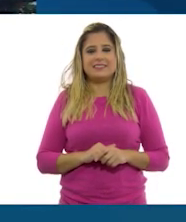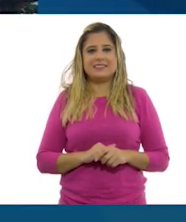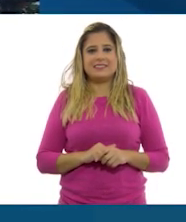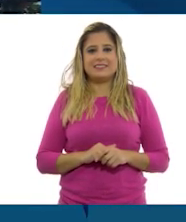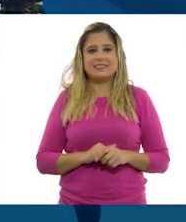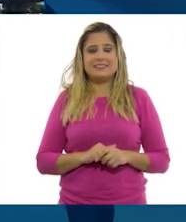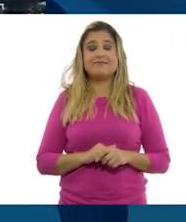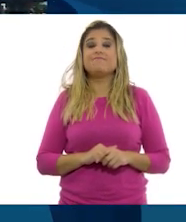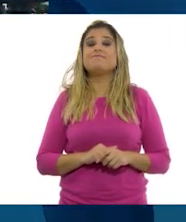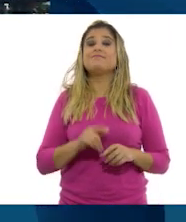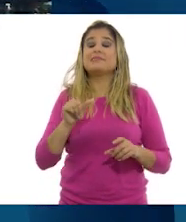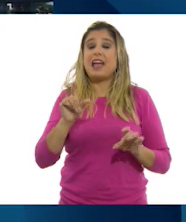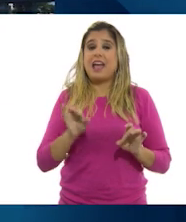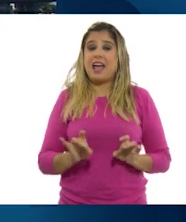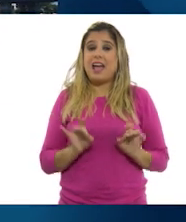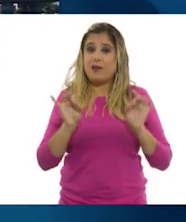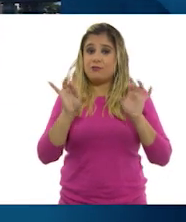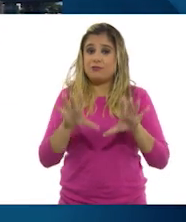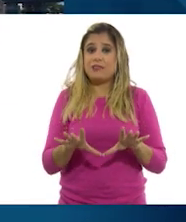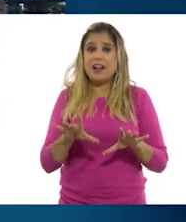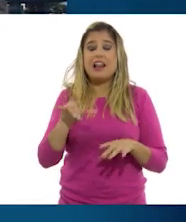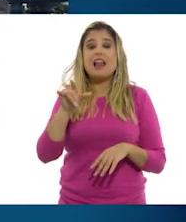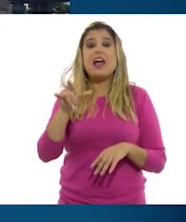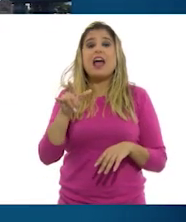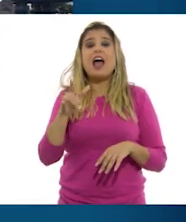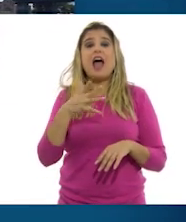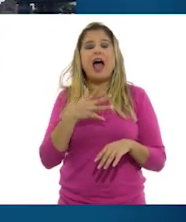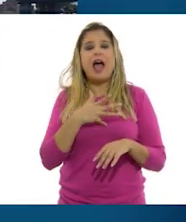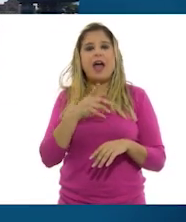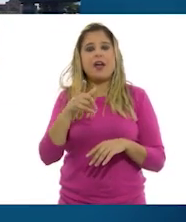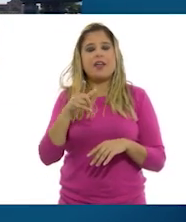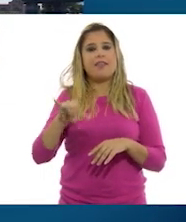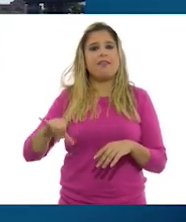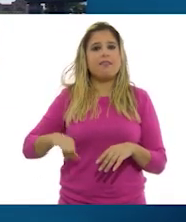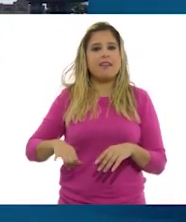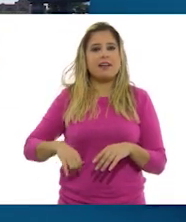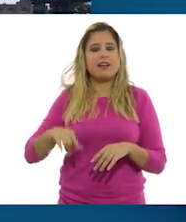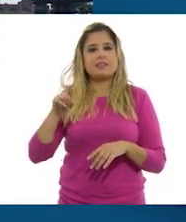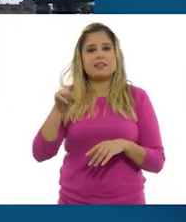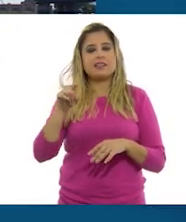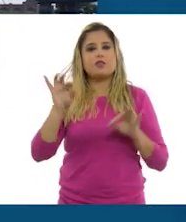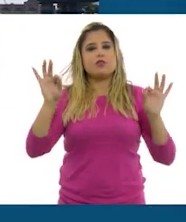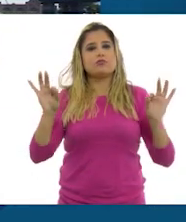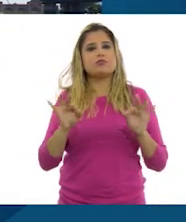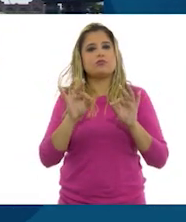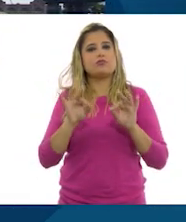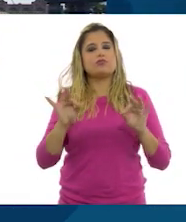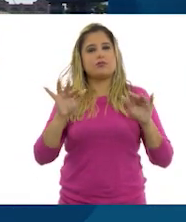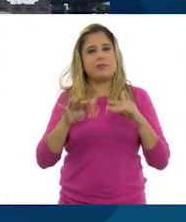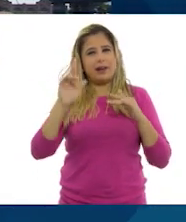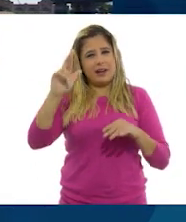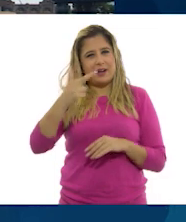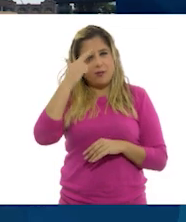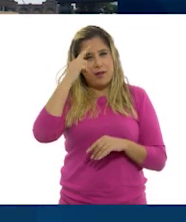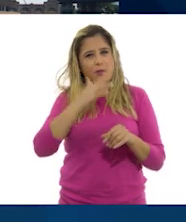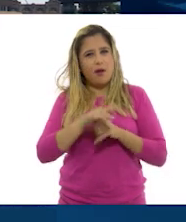Y vamos a poner un edificio muy interesante que es la ópera. ¿Se acuerdan cuál es?